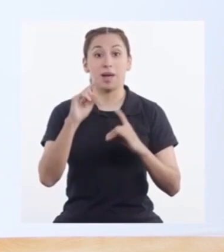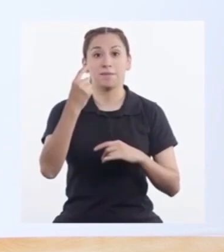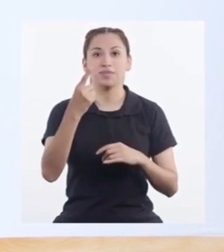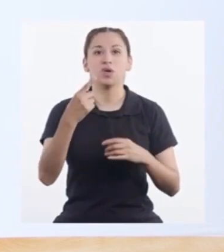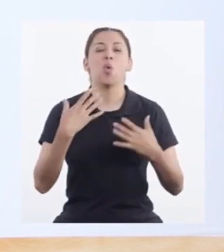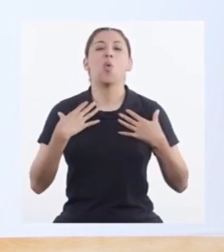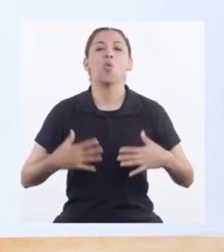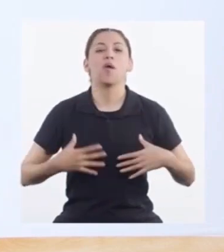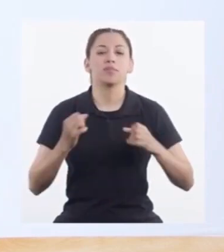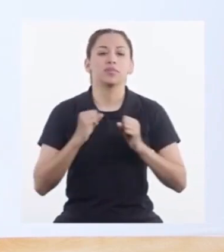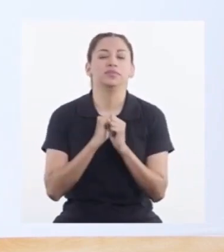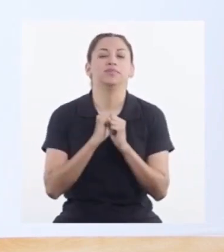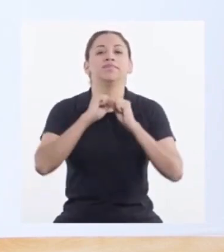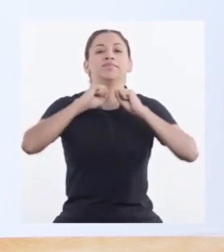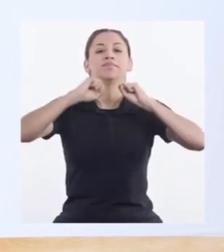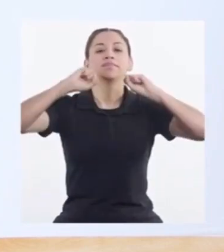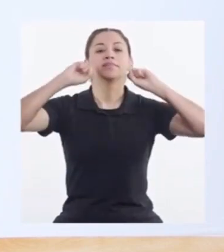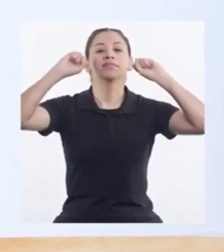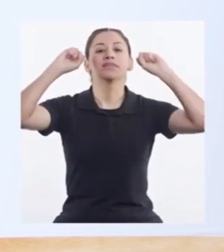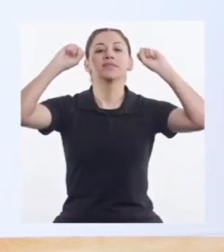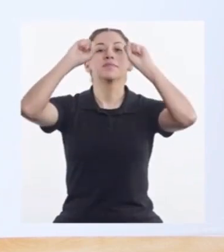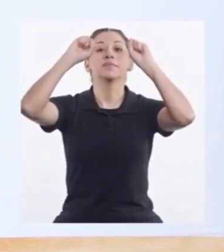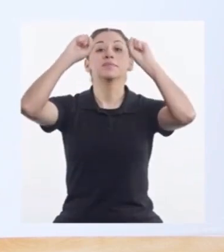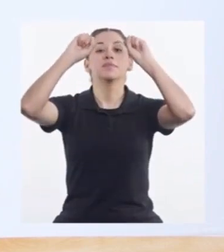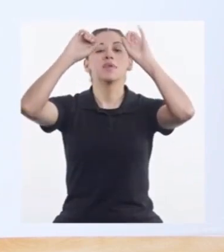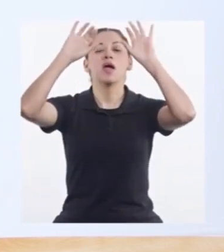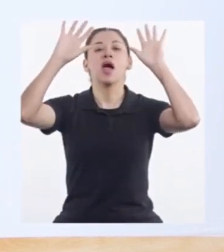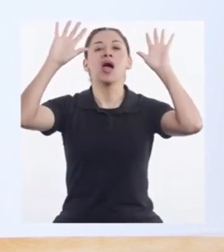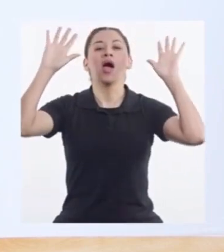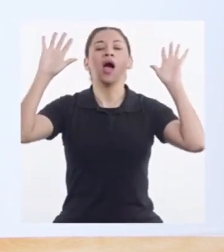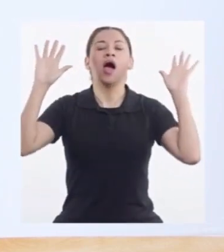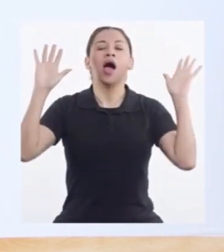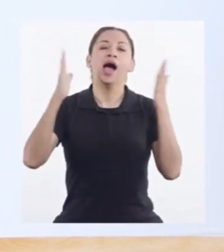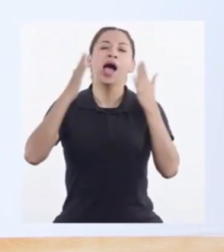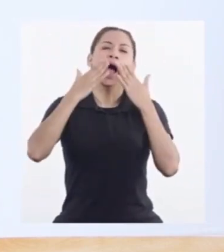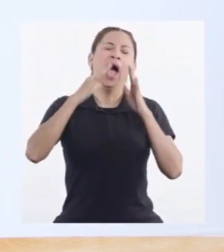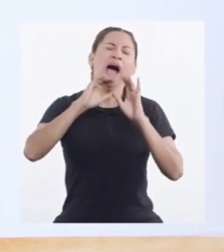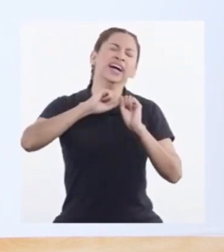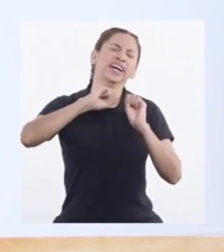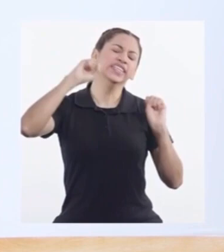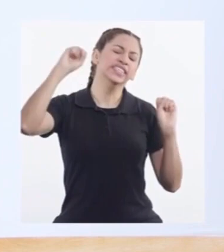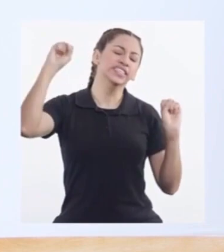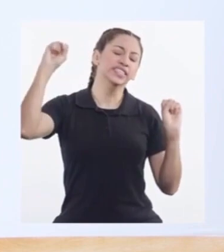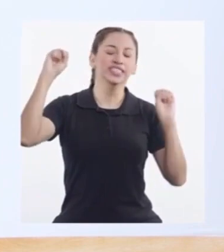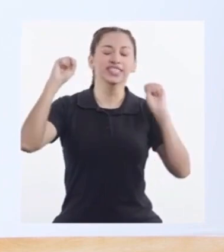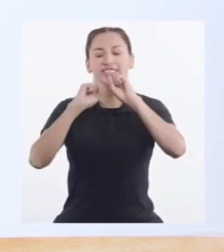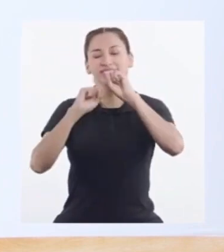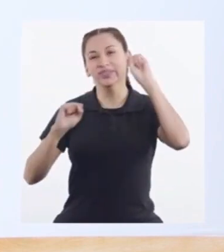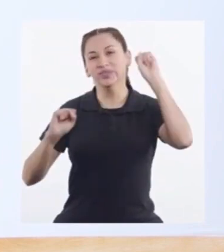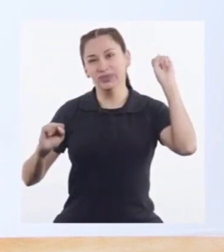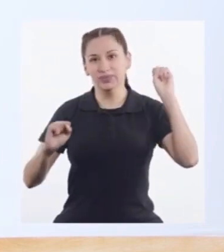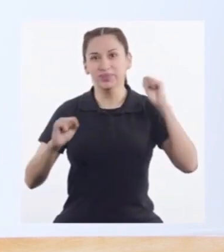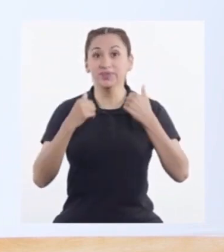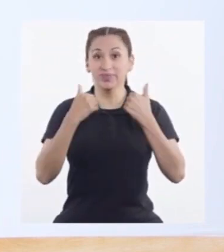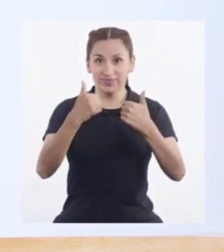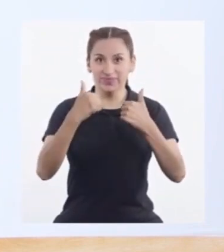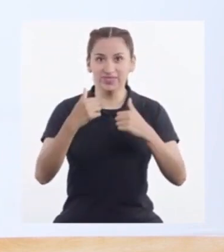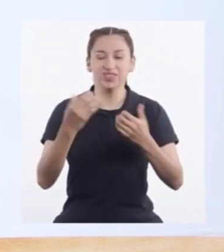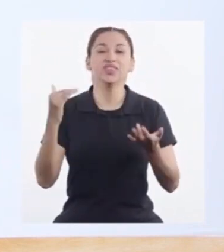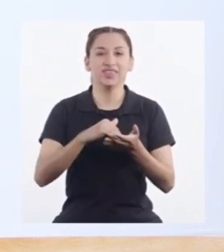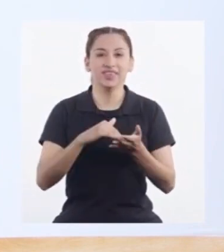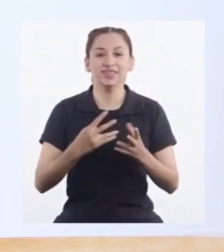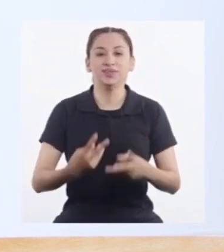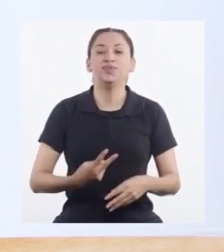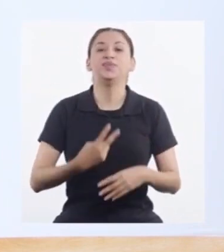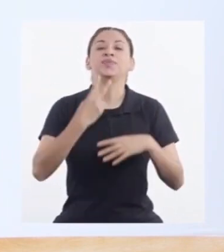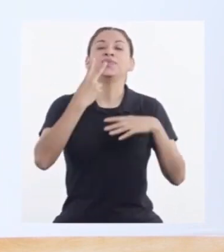levantáramos Vamos Estirando los brazos Y bostezando un poco Muy bien Una vez más